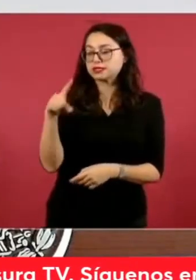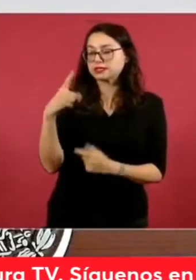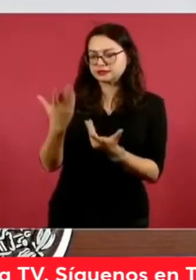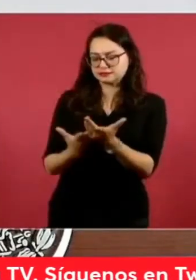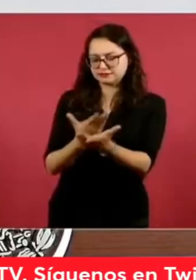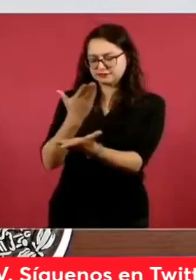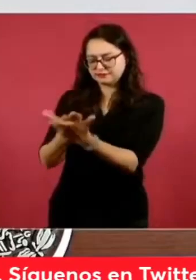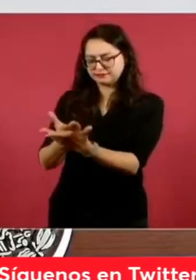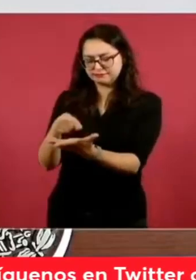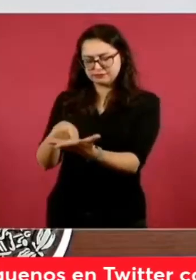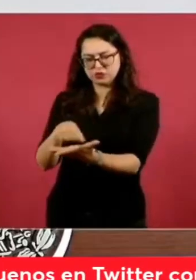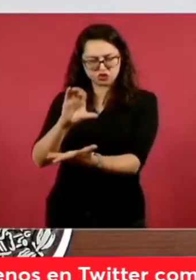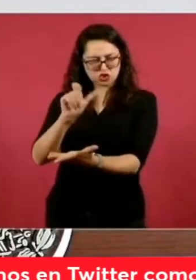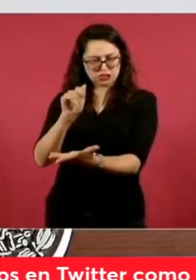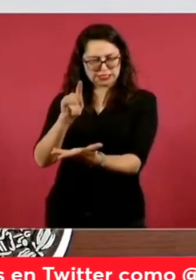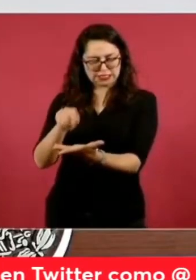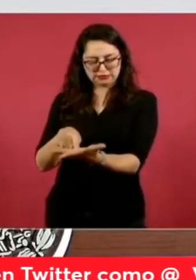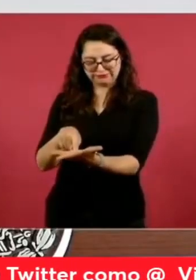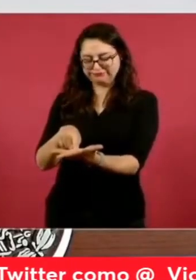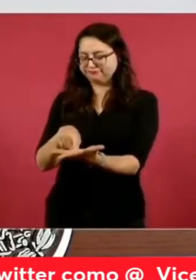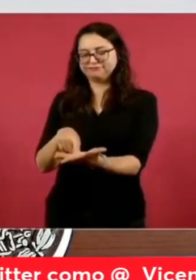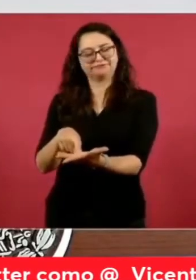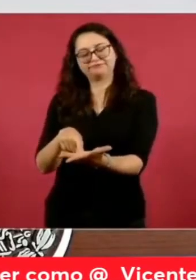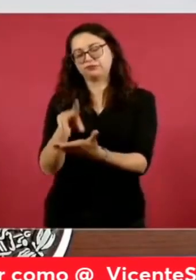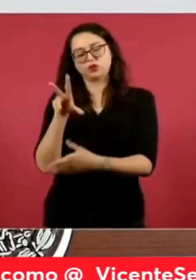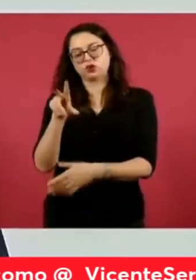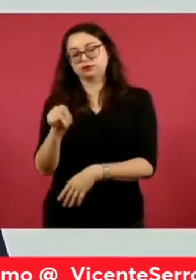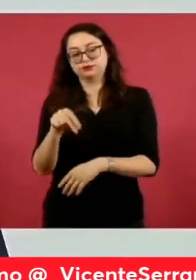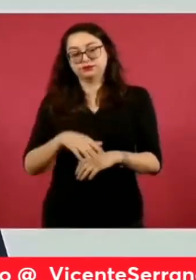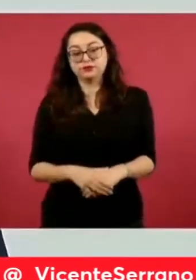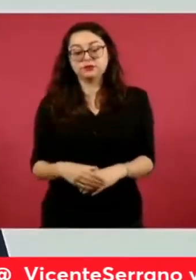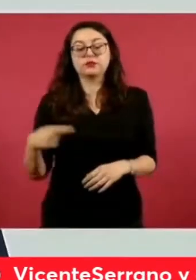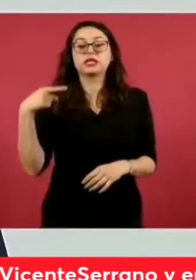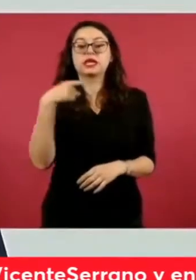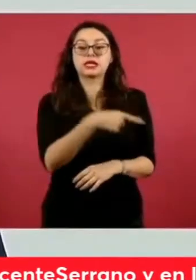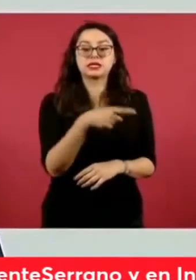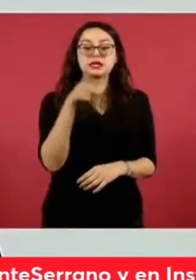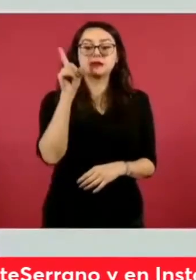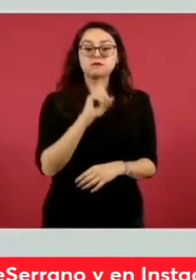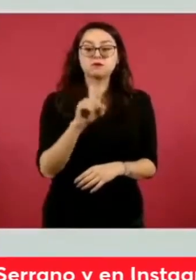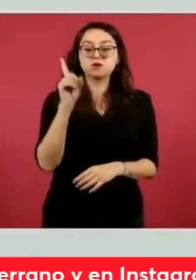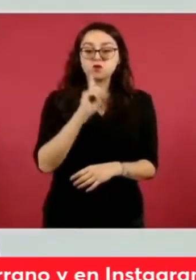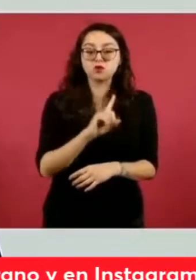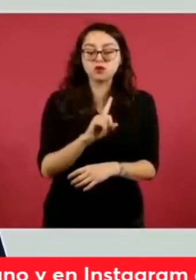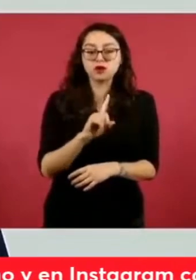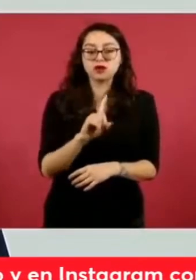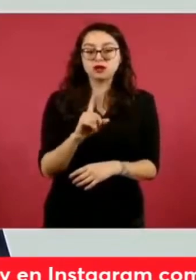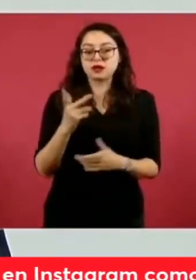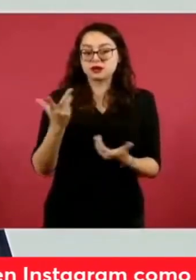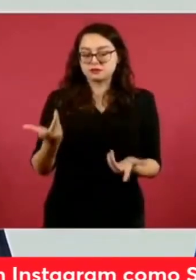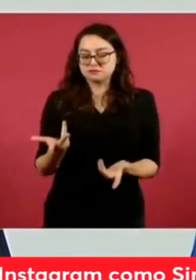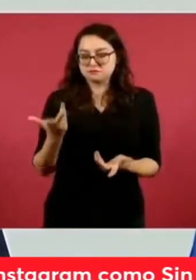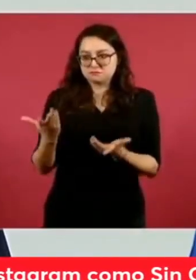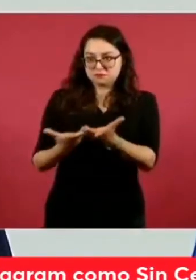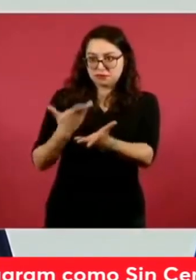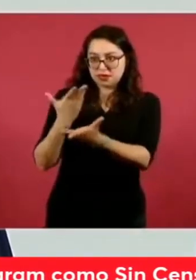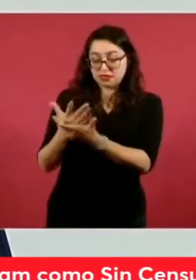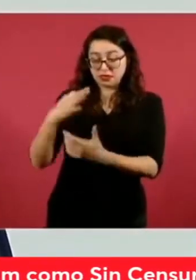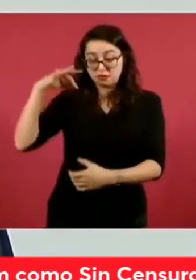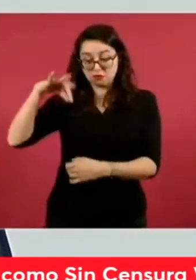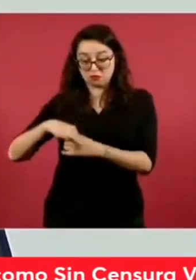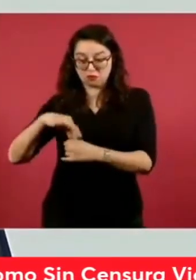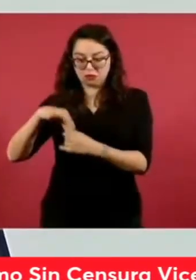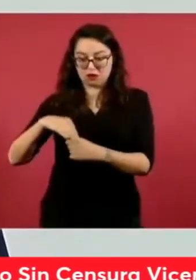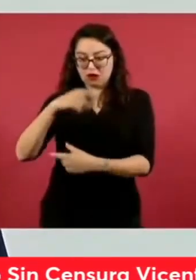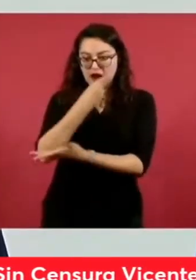jurídico en virtud de que la excandidata no solicitó de forma expresa la nulidad de la elección, sino